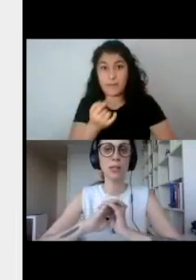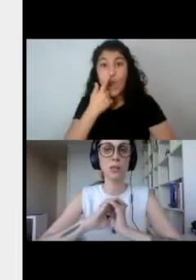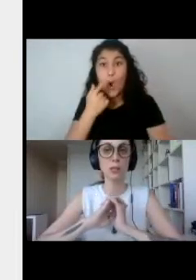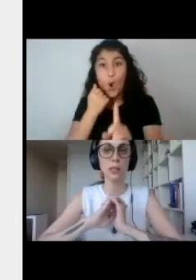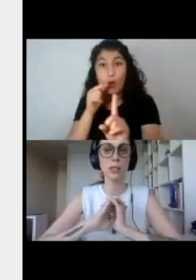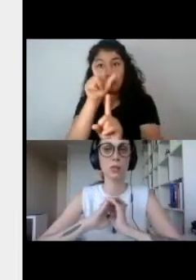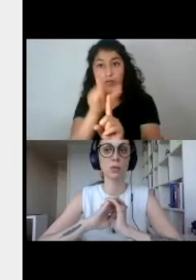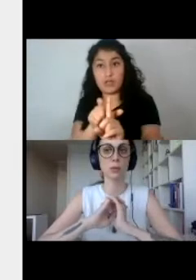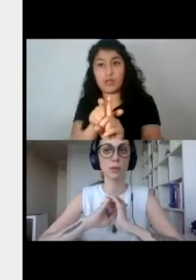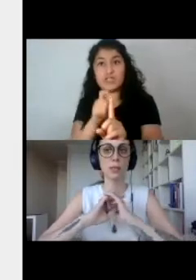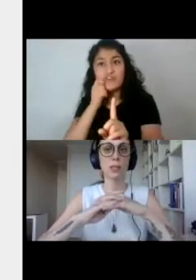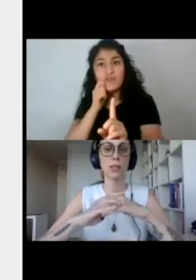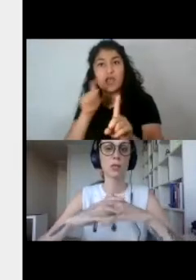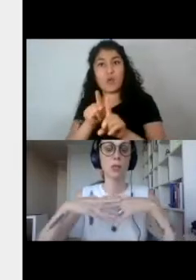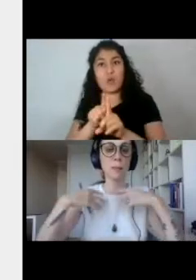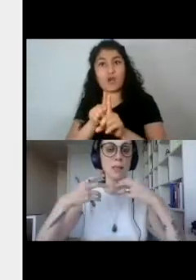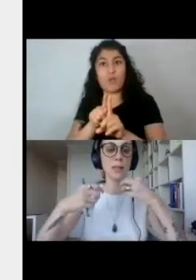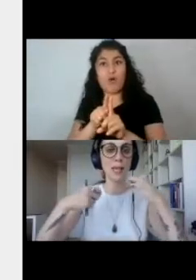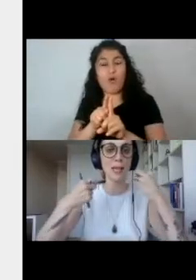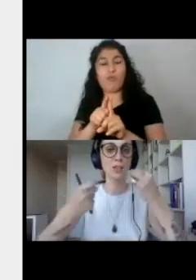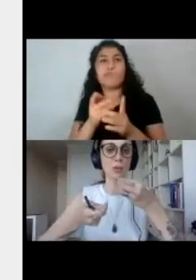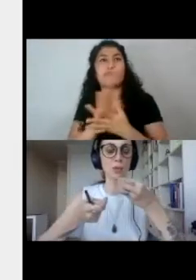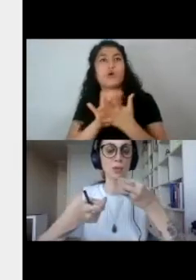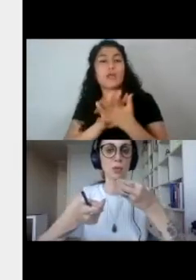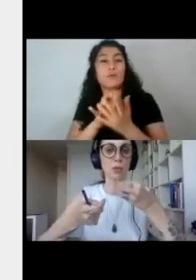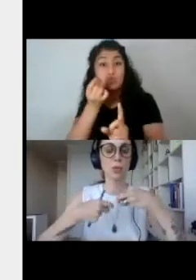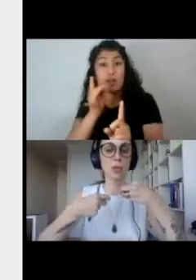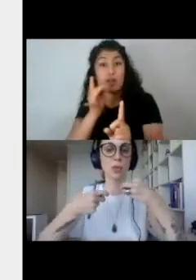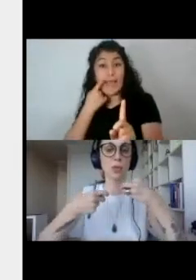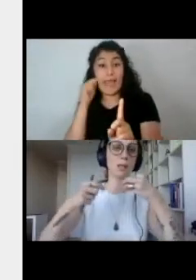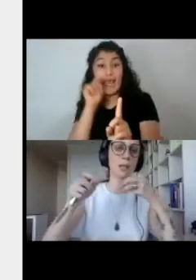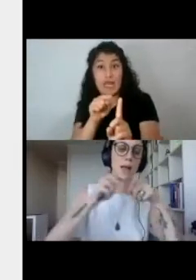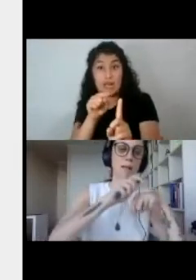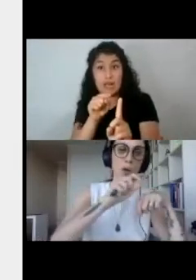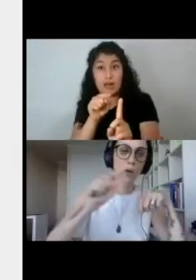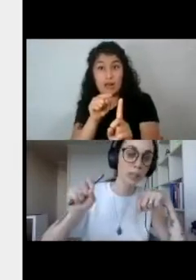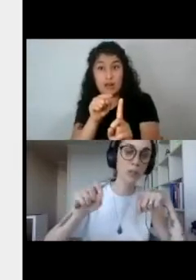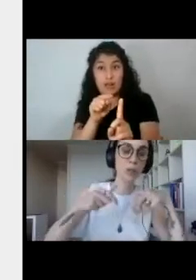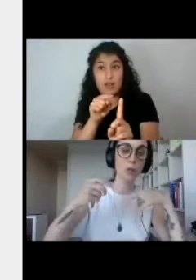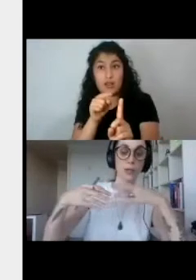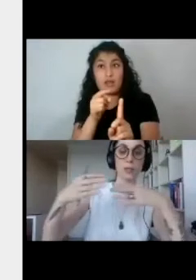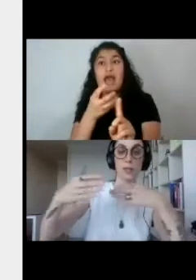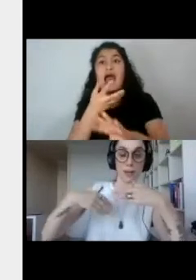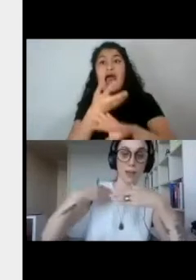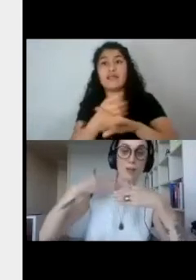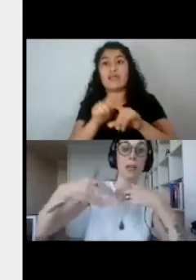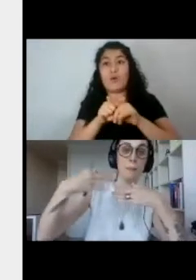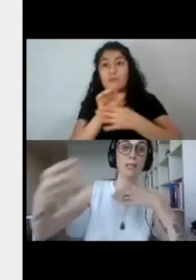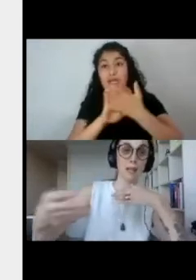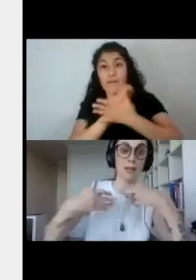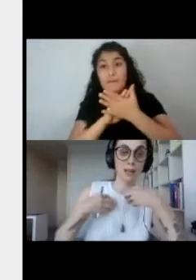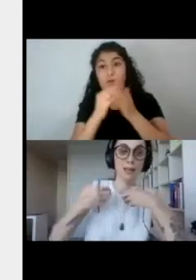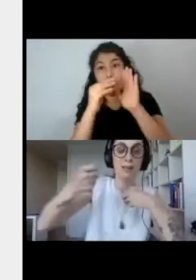con estilo directo, es decir, solamente ellos son quienes hablan con guión, cuando el narrador